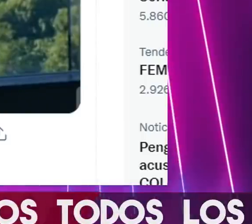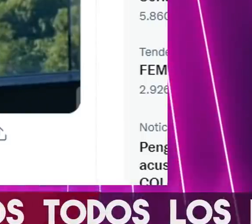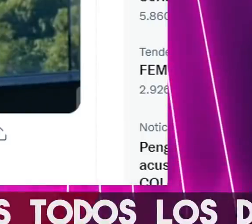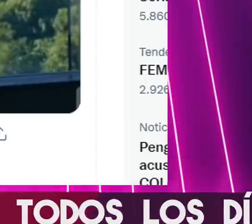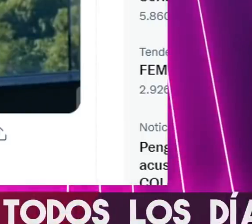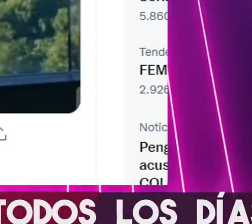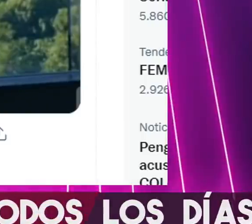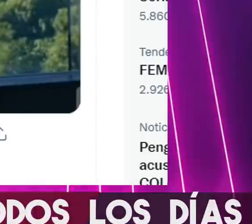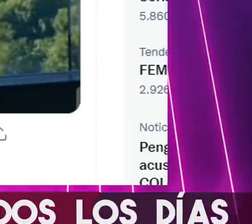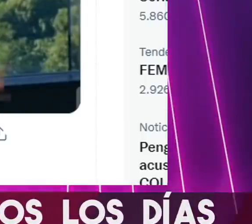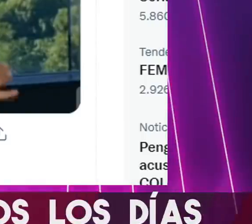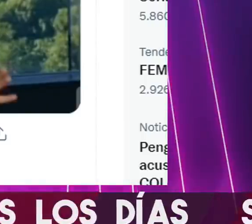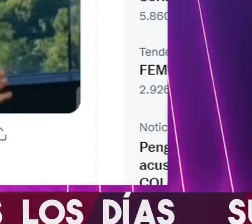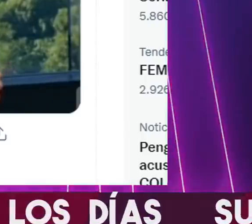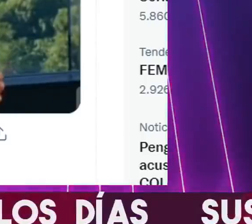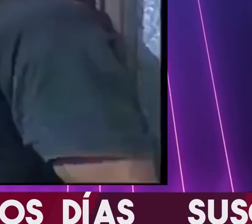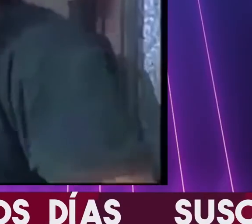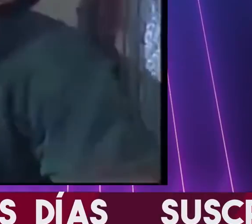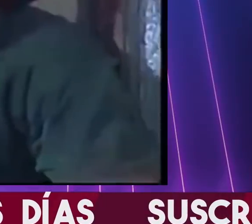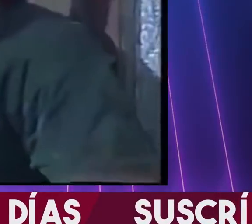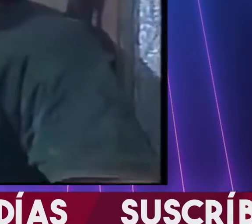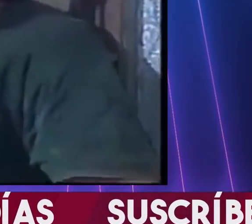propósito, dañar.